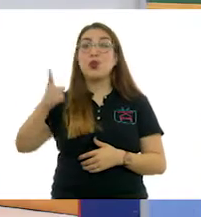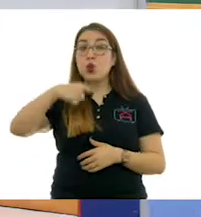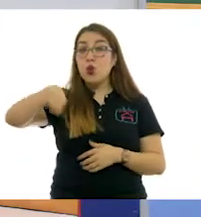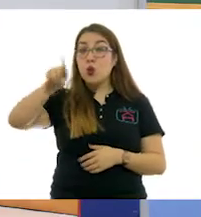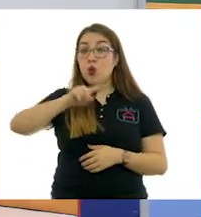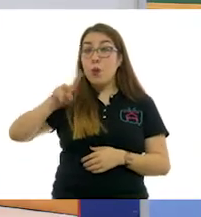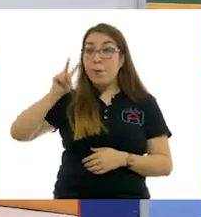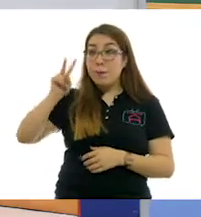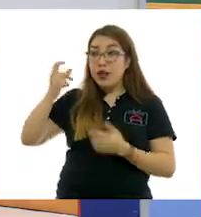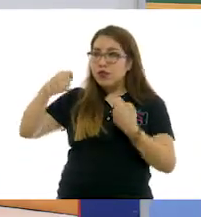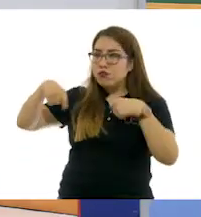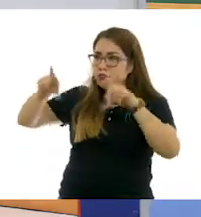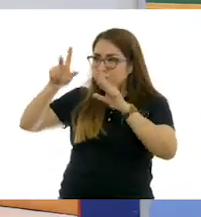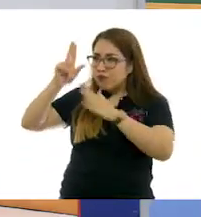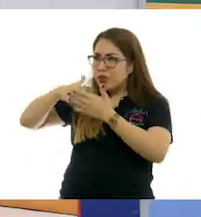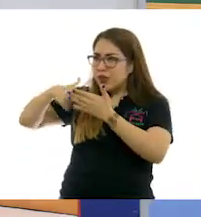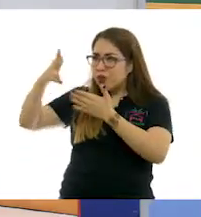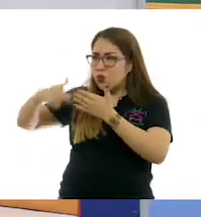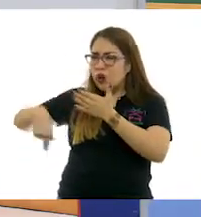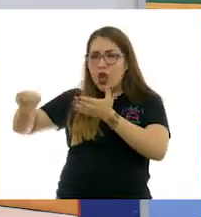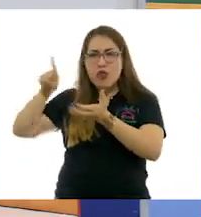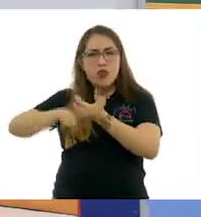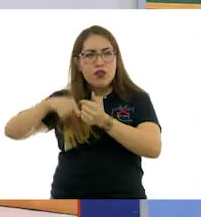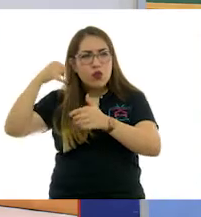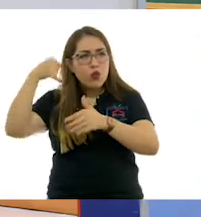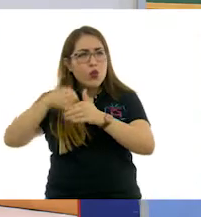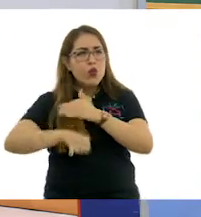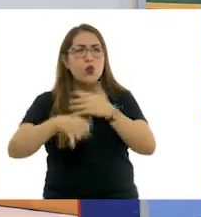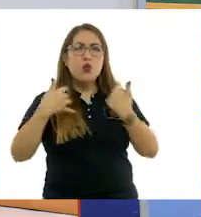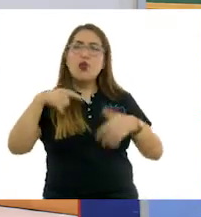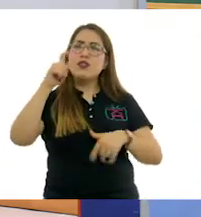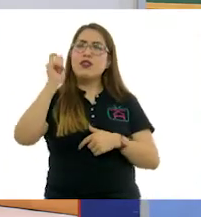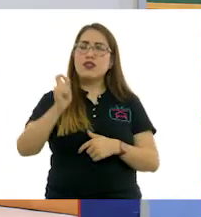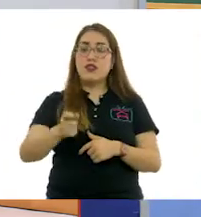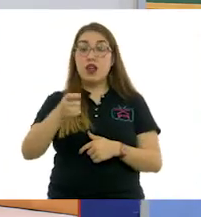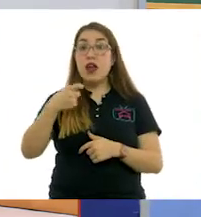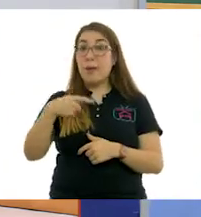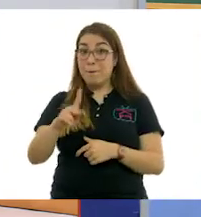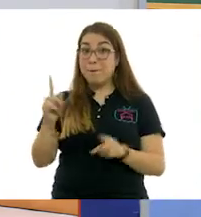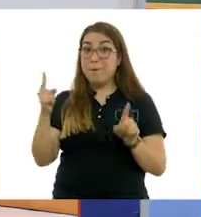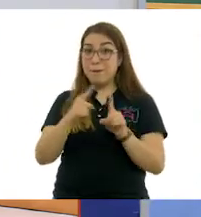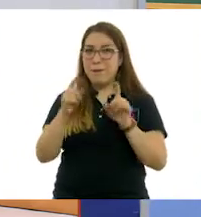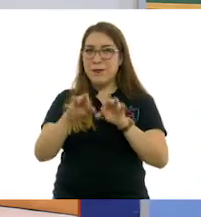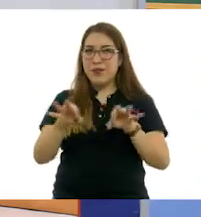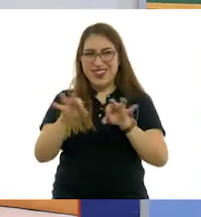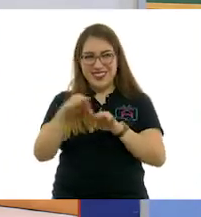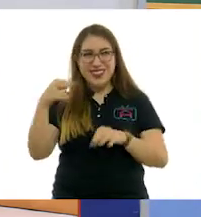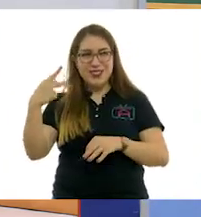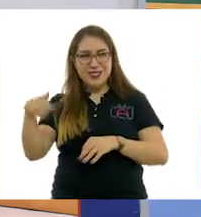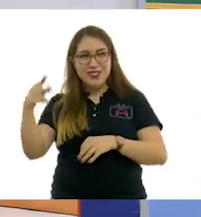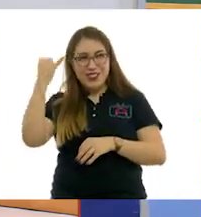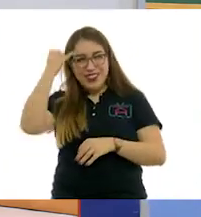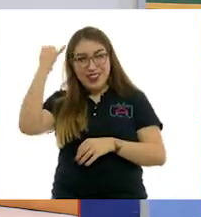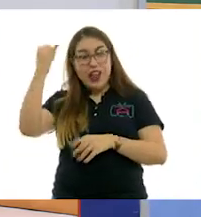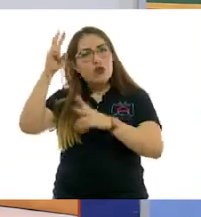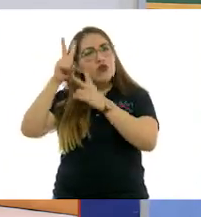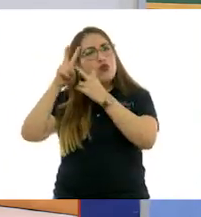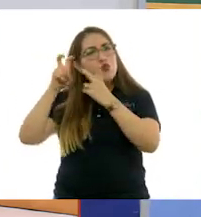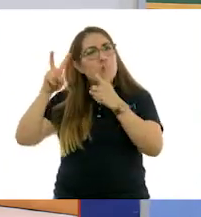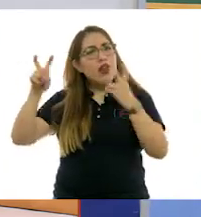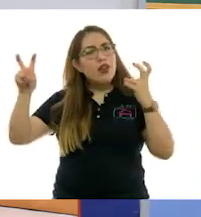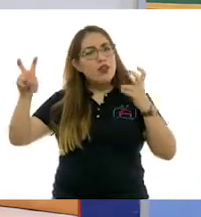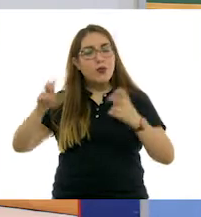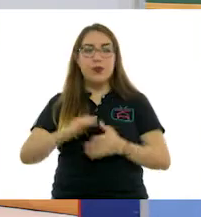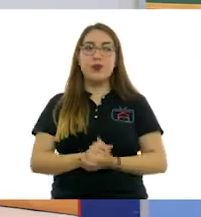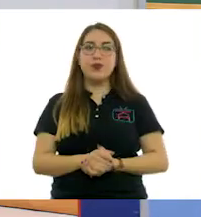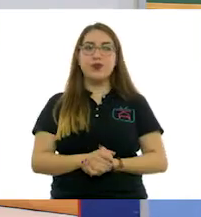de historias, pero hay algo muy importante. Utilizaba como un sueño en cada cuadro. Así Sí. Y